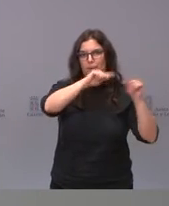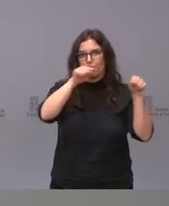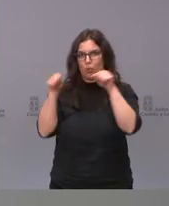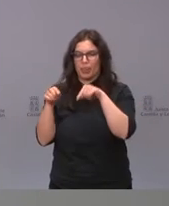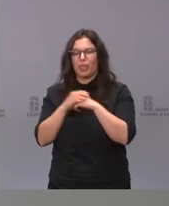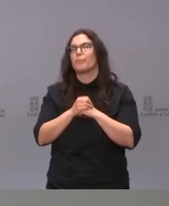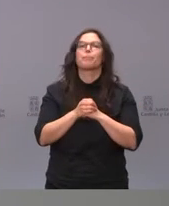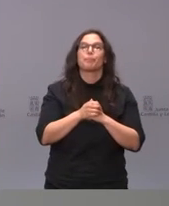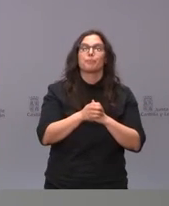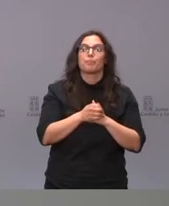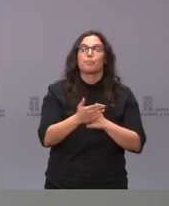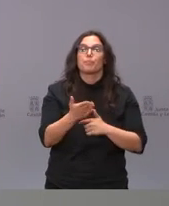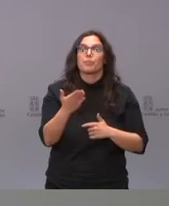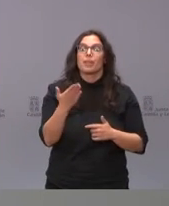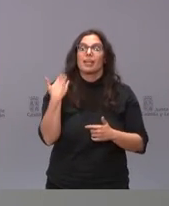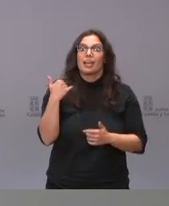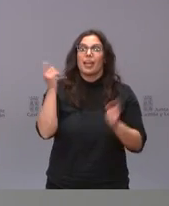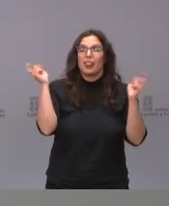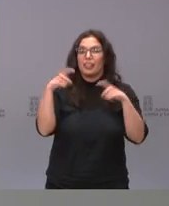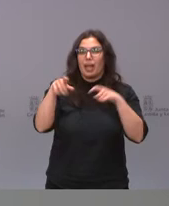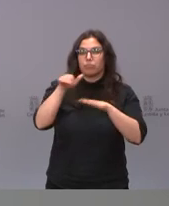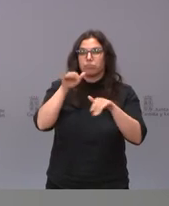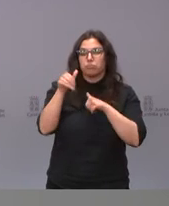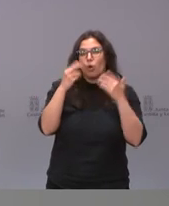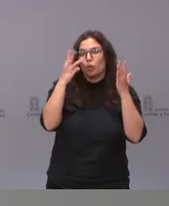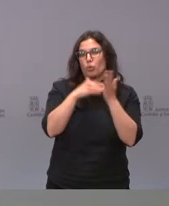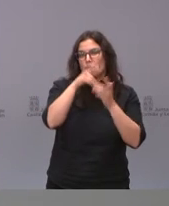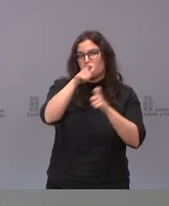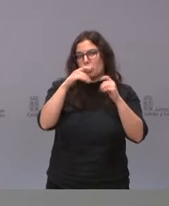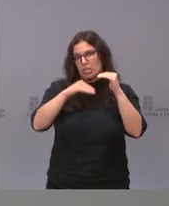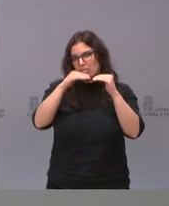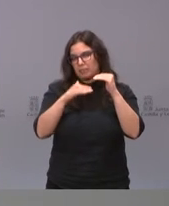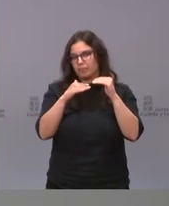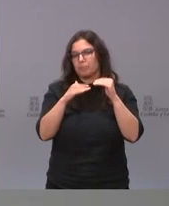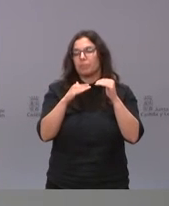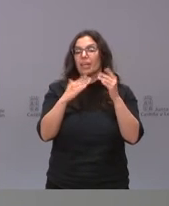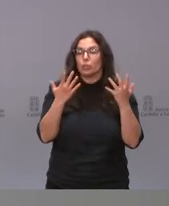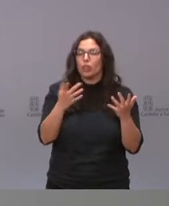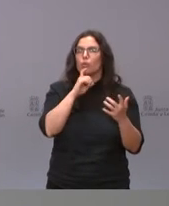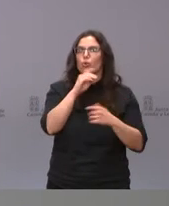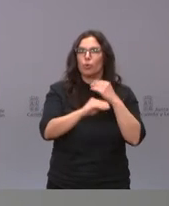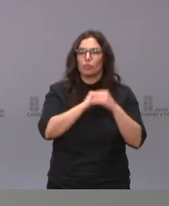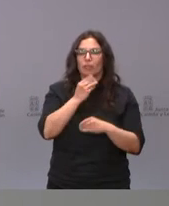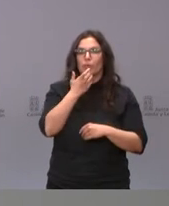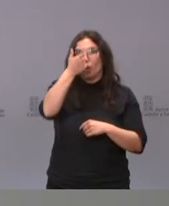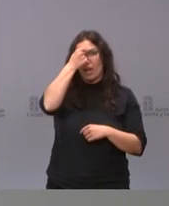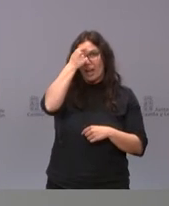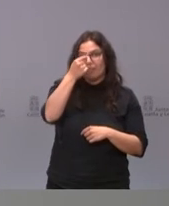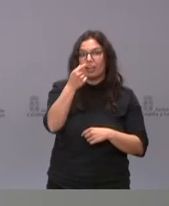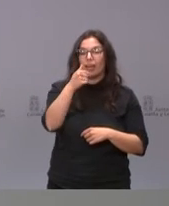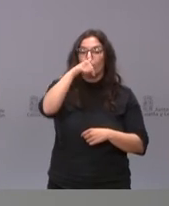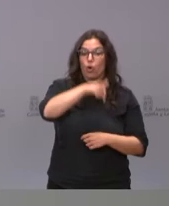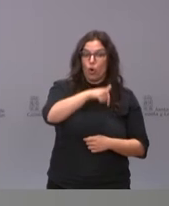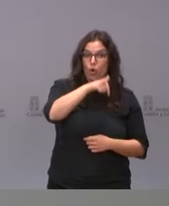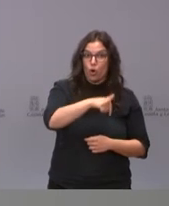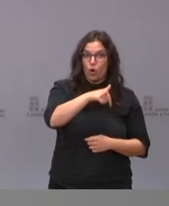con la vacuna de astrazéneca a algo menos de 8.000 personas entonces la recuperación en ávila en el día de hoy